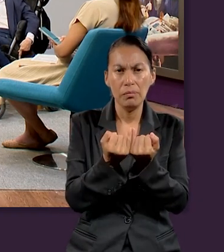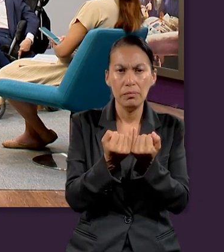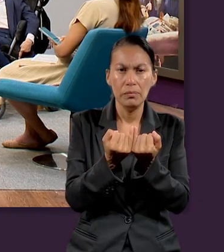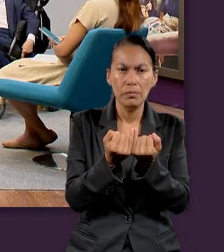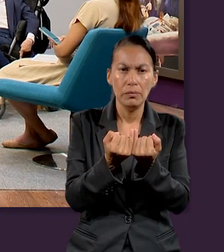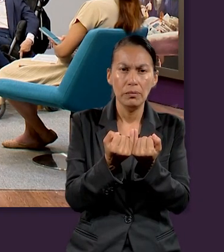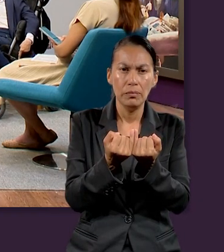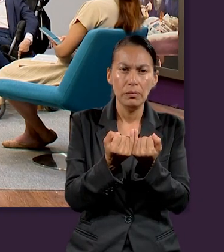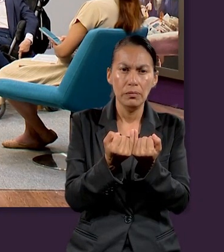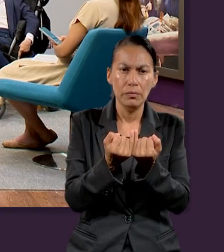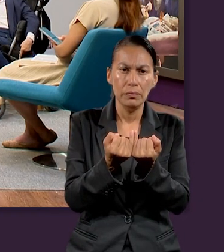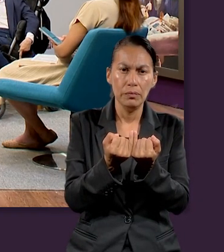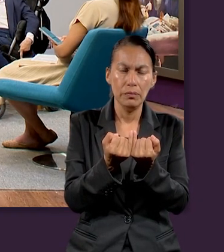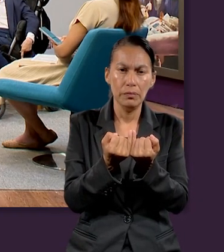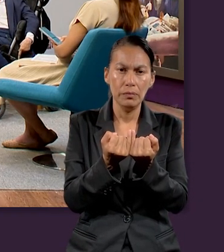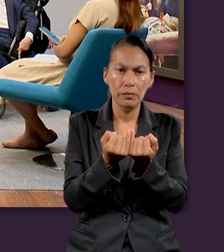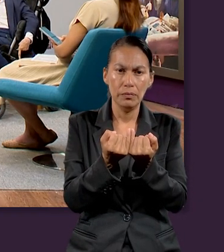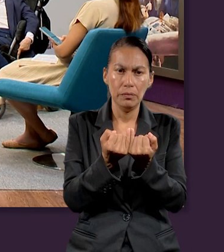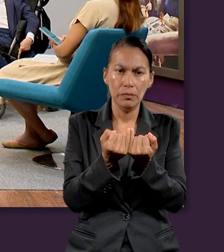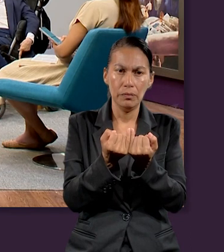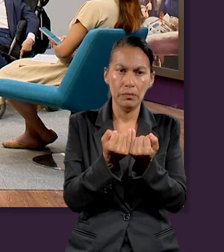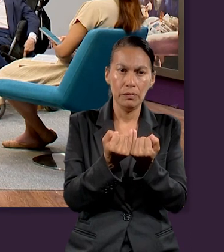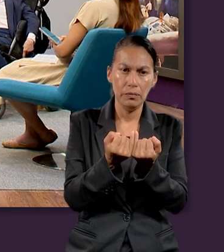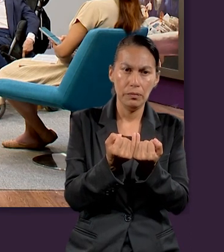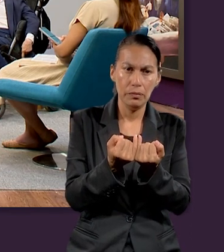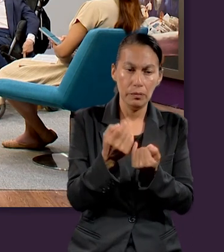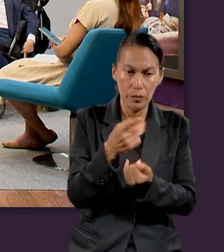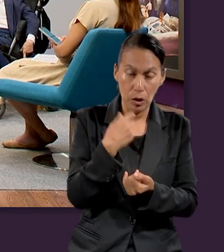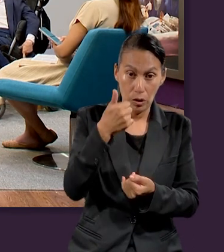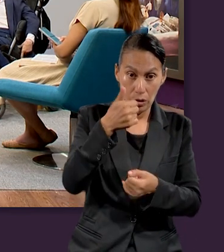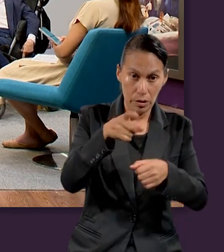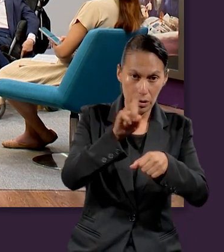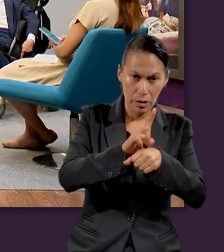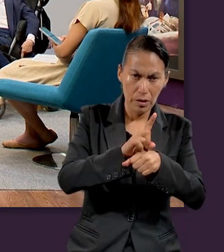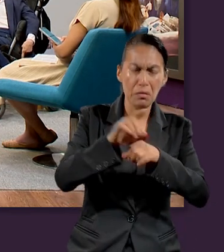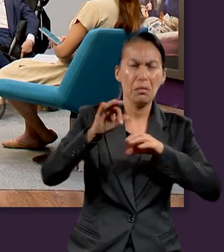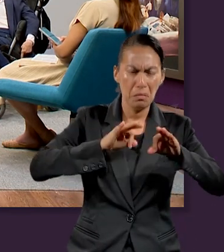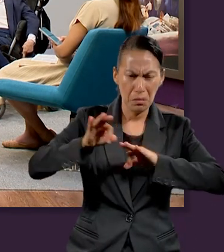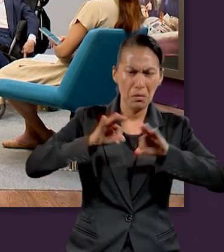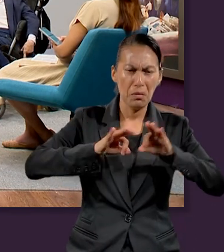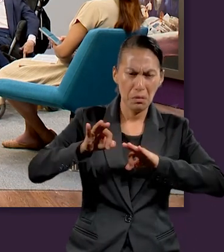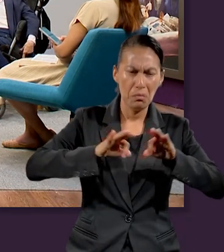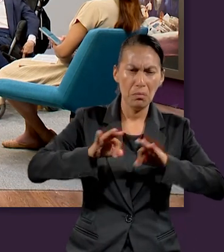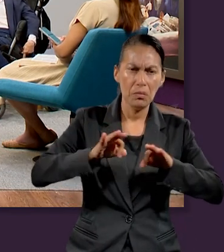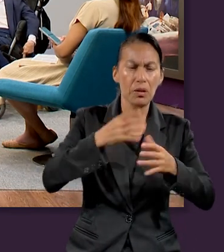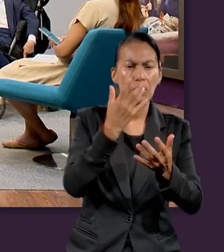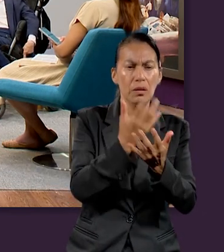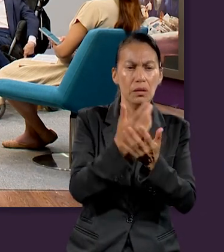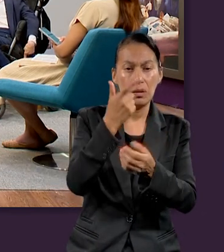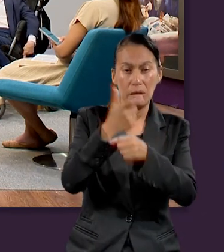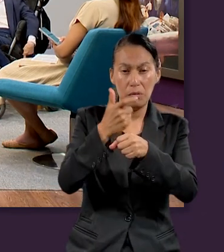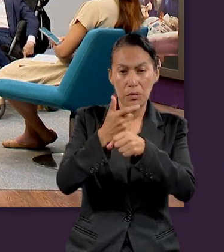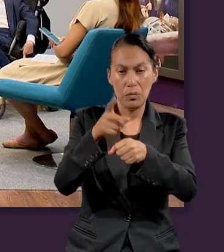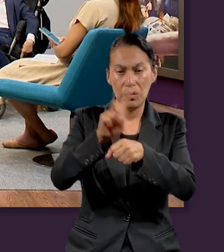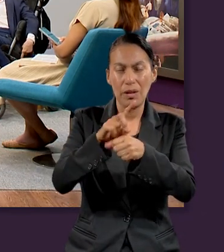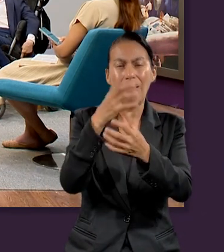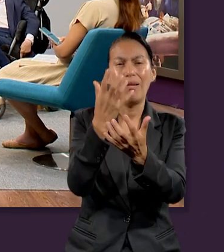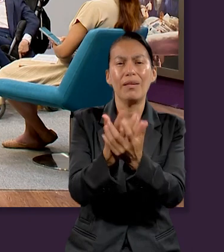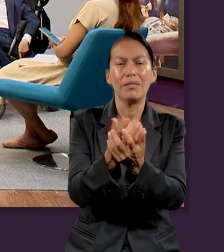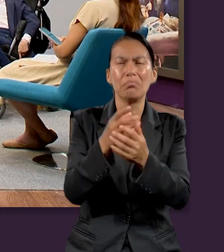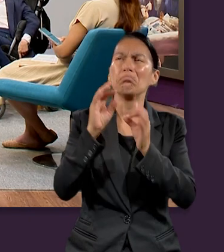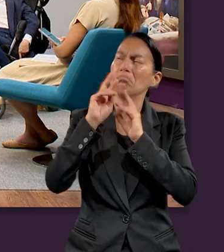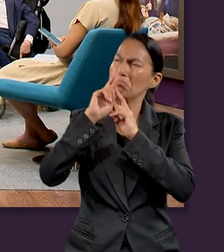poder ver que trabajamos los seis días de la semana y descansamos los siete.